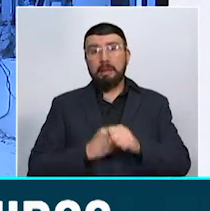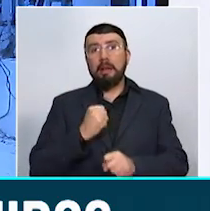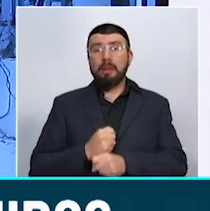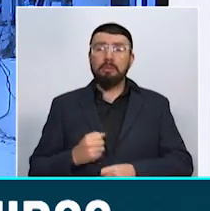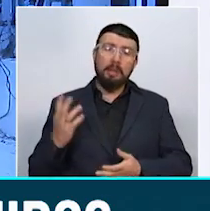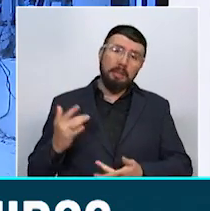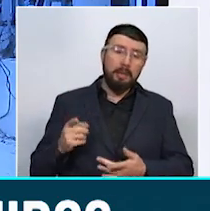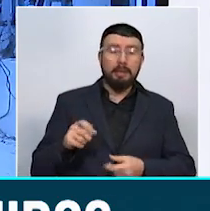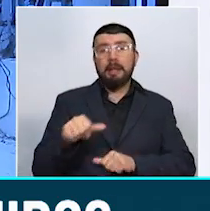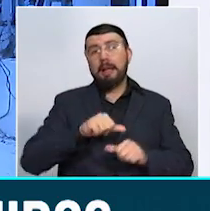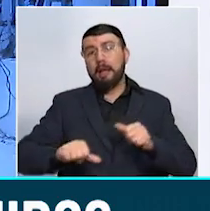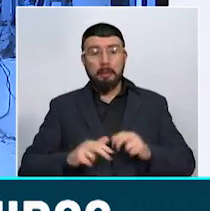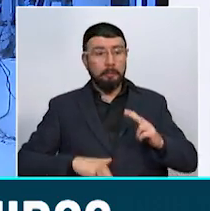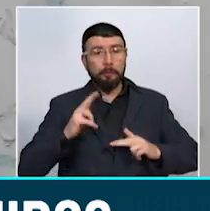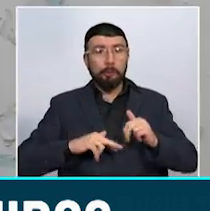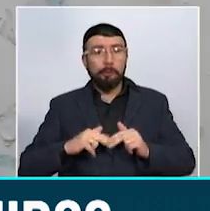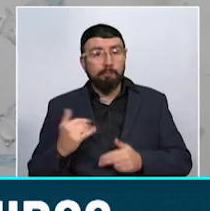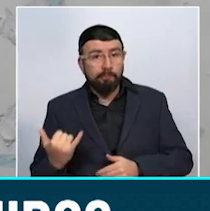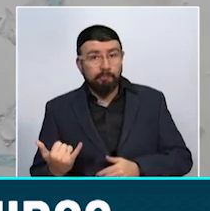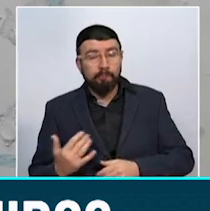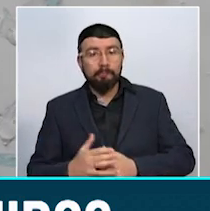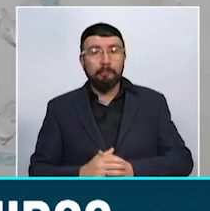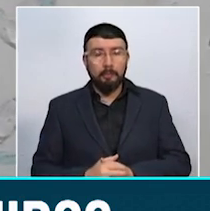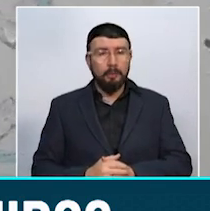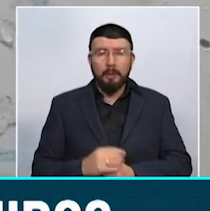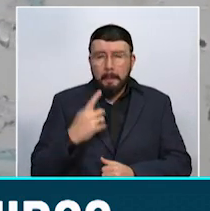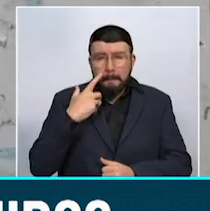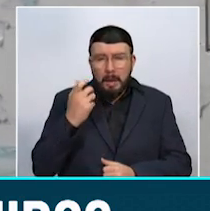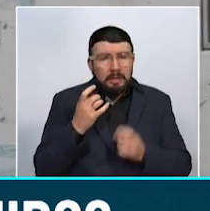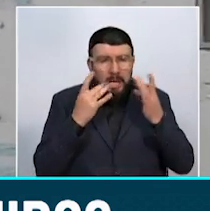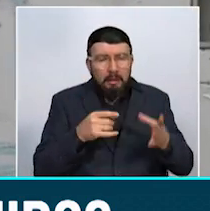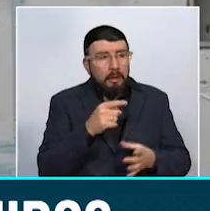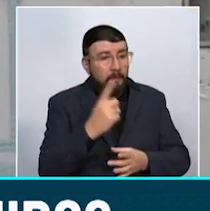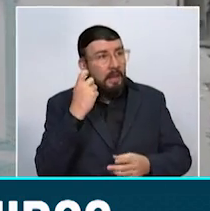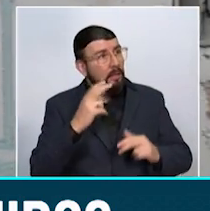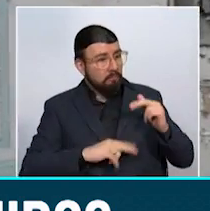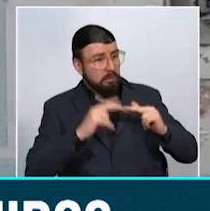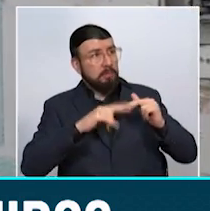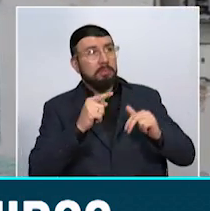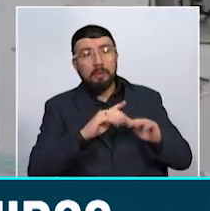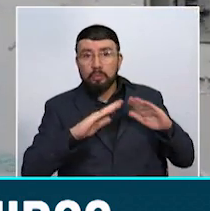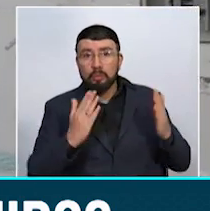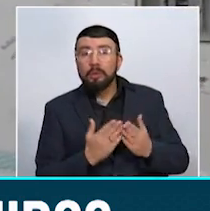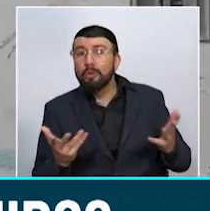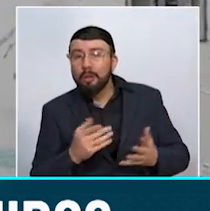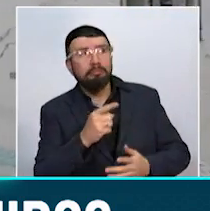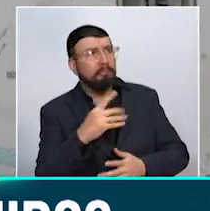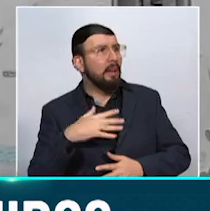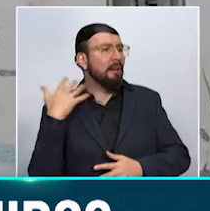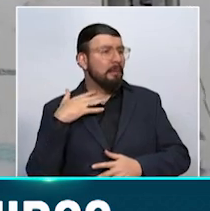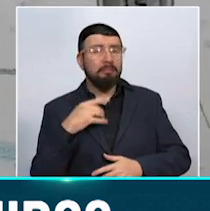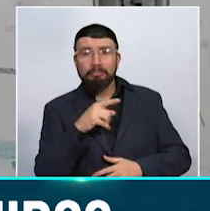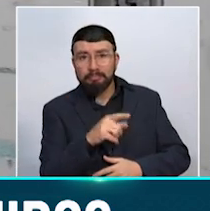cambios estructurales. El caso más delicado de falta de infraestructura educativa es en Armenia, donde 10